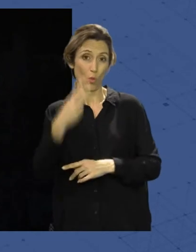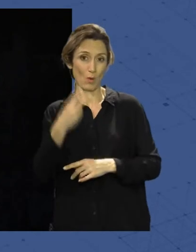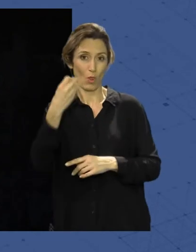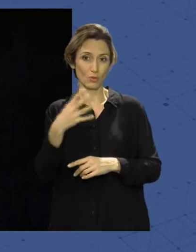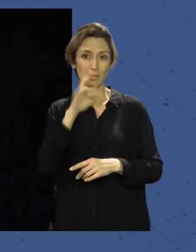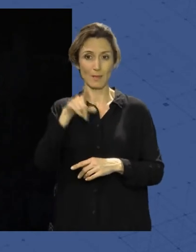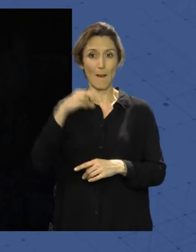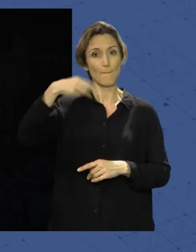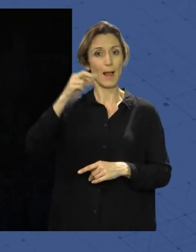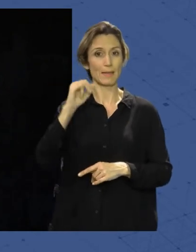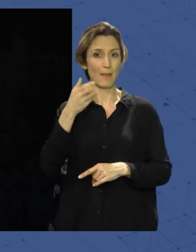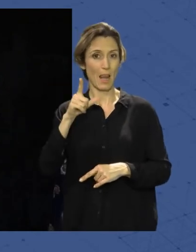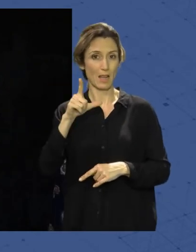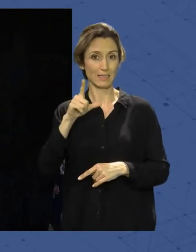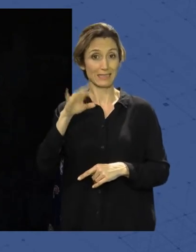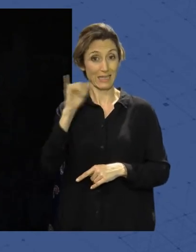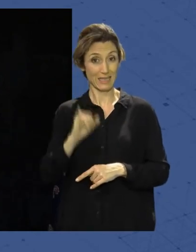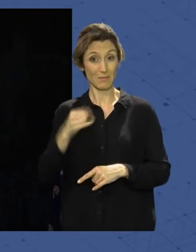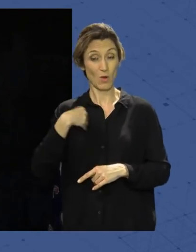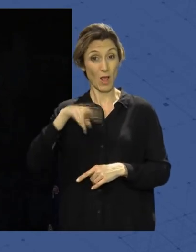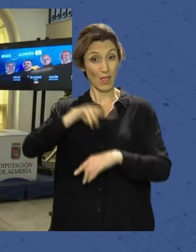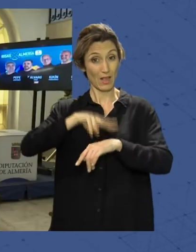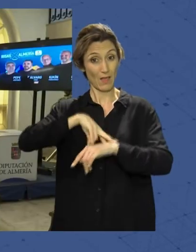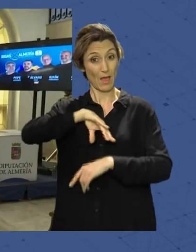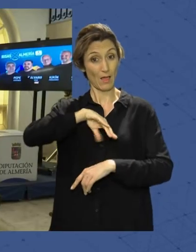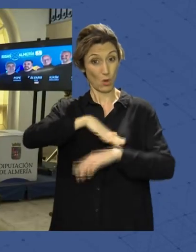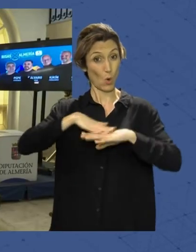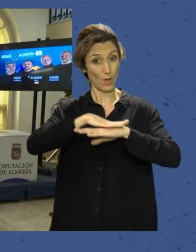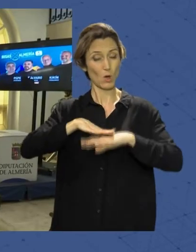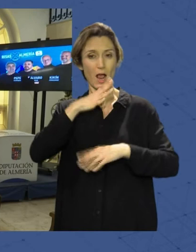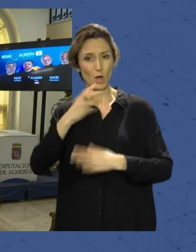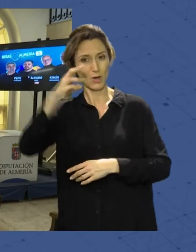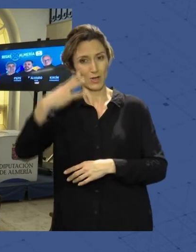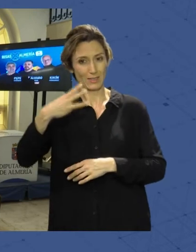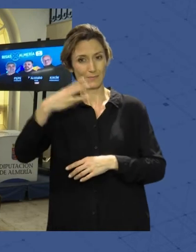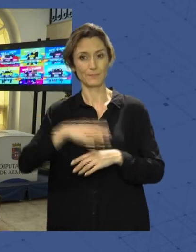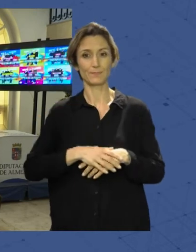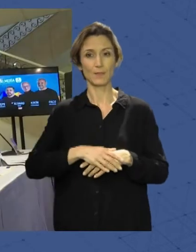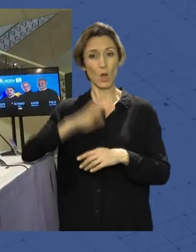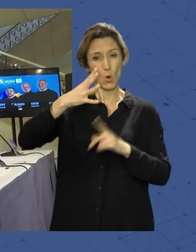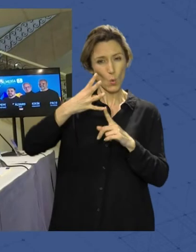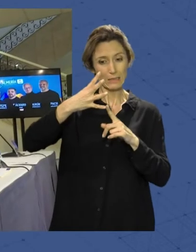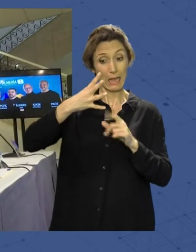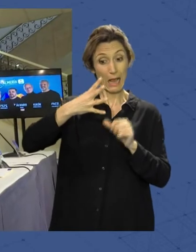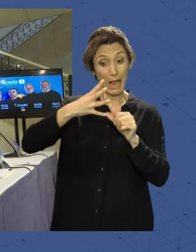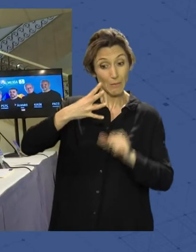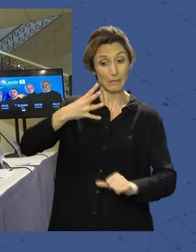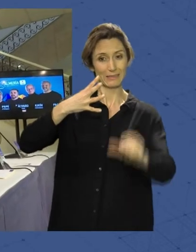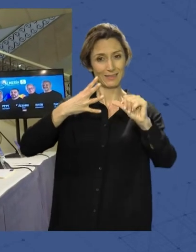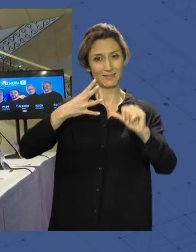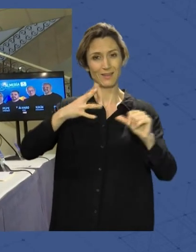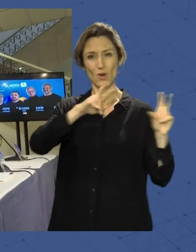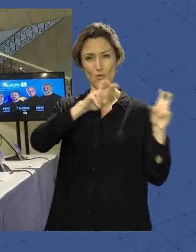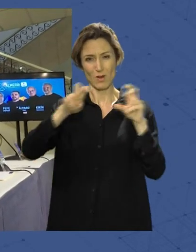Sánchez, actual delegada del Gobierno, es la número tres. A partir de la cuarta posición empiezan a aparecer nuevas caras,